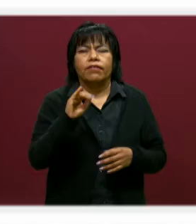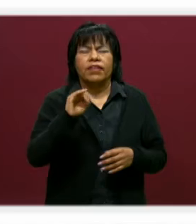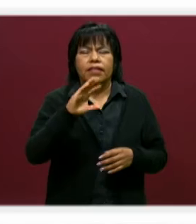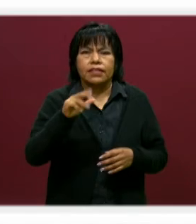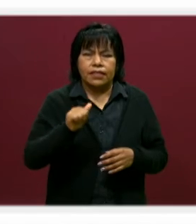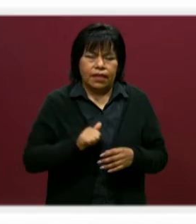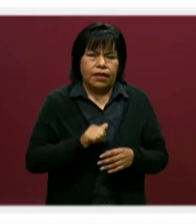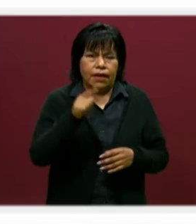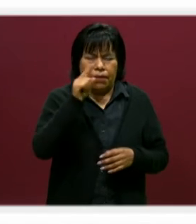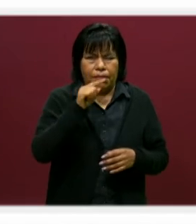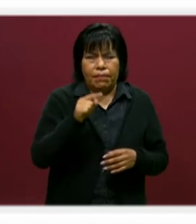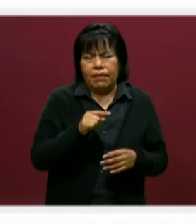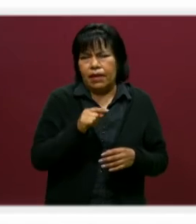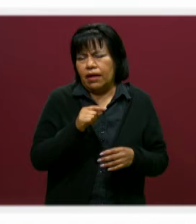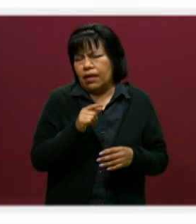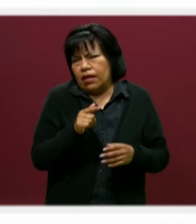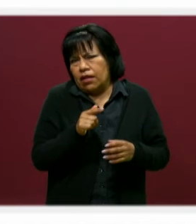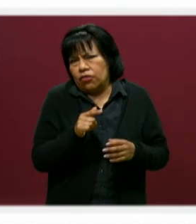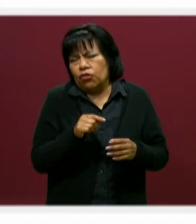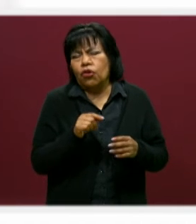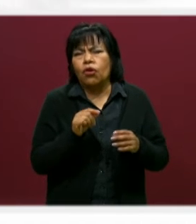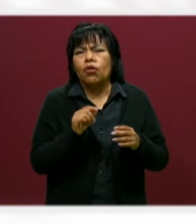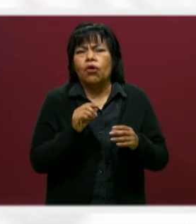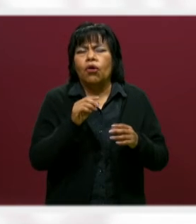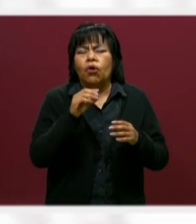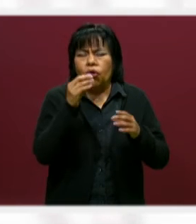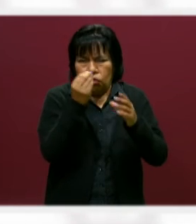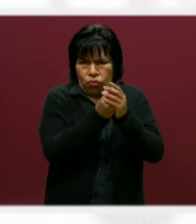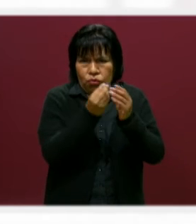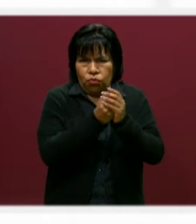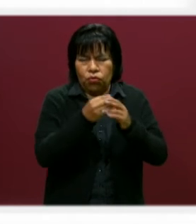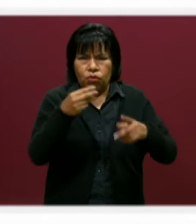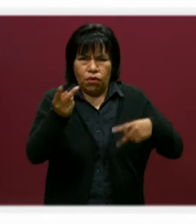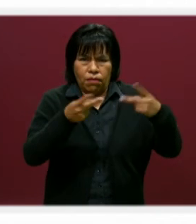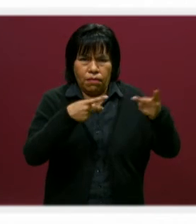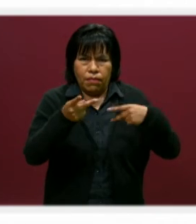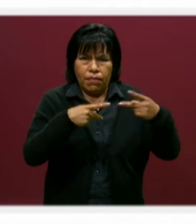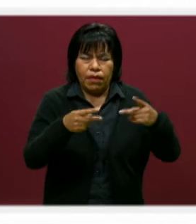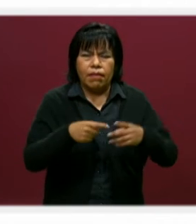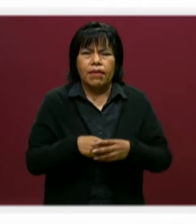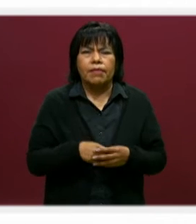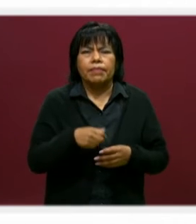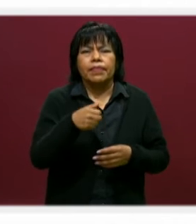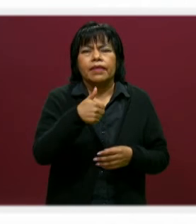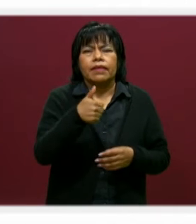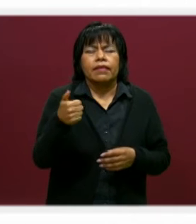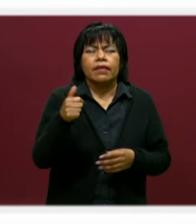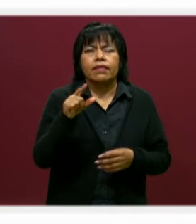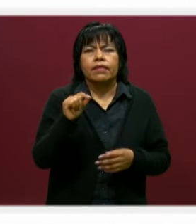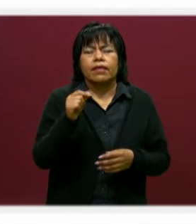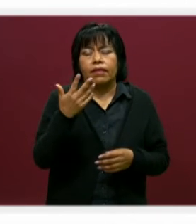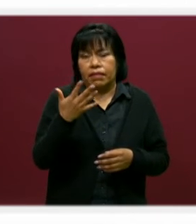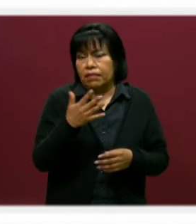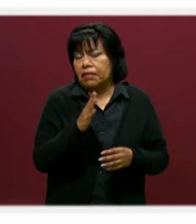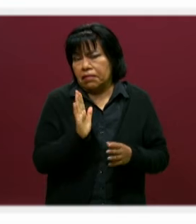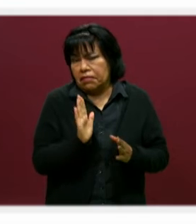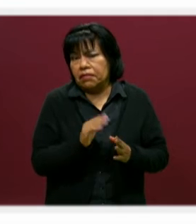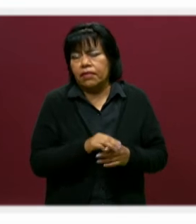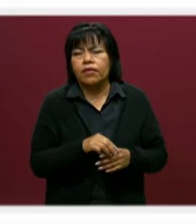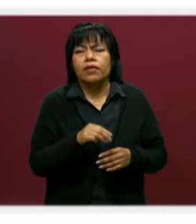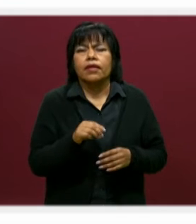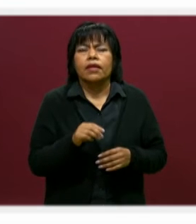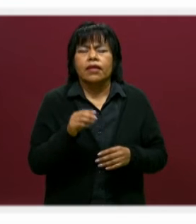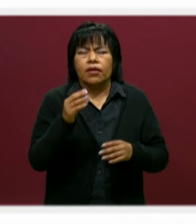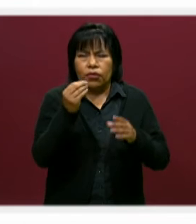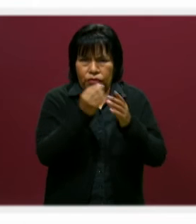admisión que incluye el curso de preparación, esto que les decía, 675 pesos, el